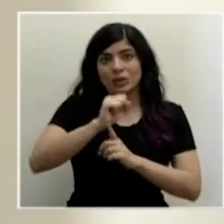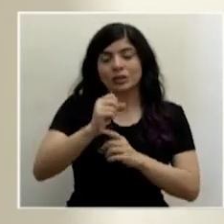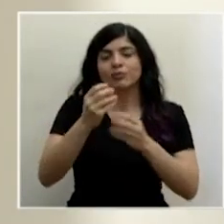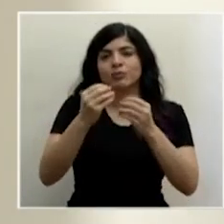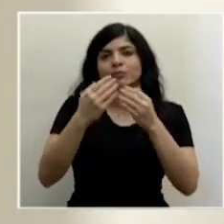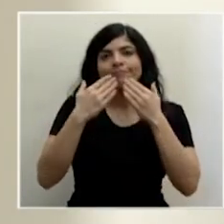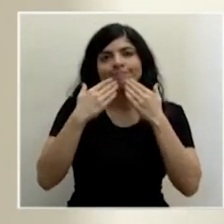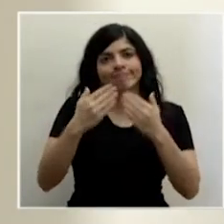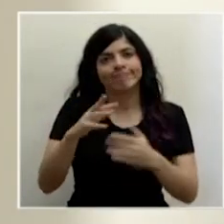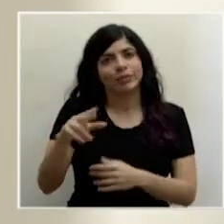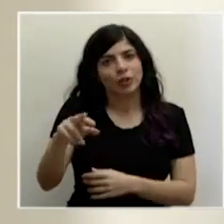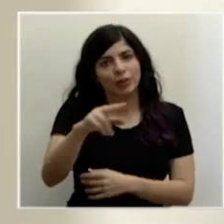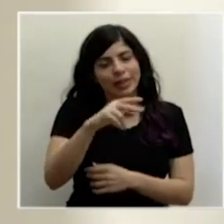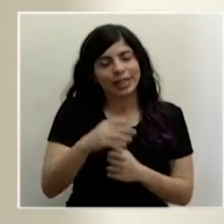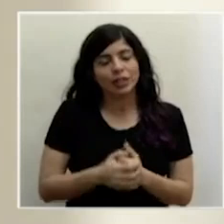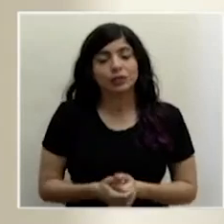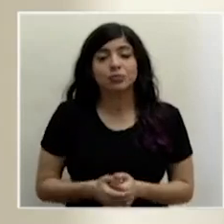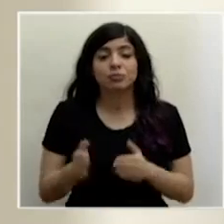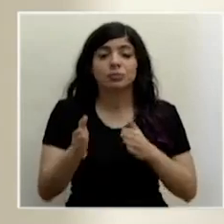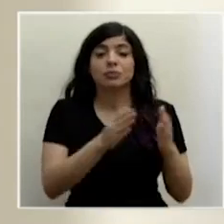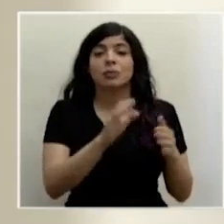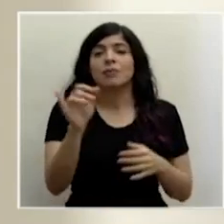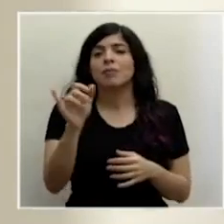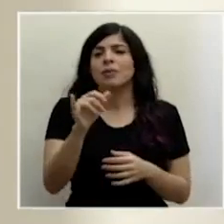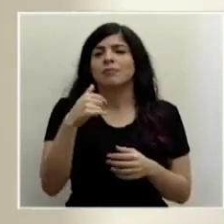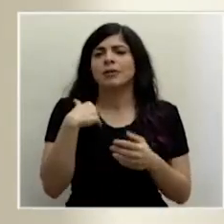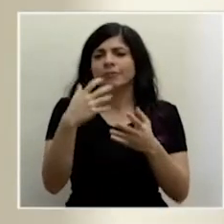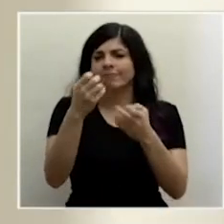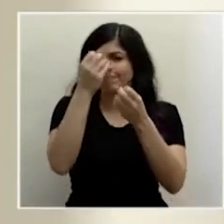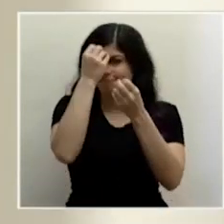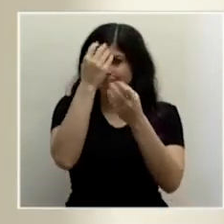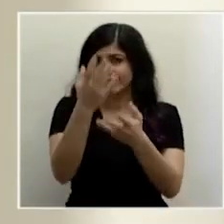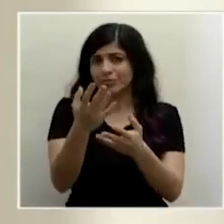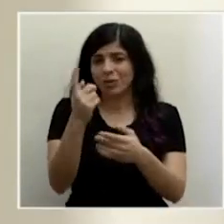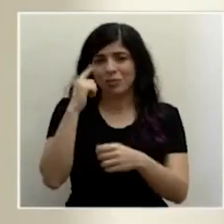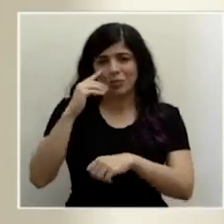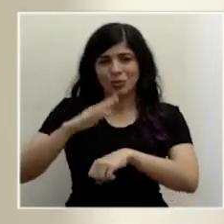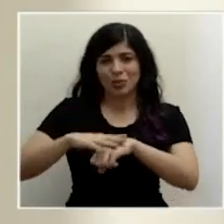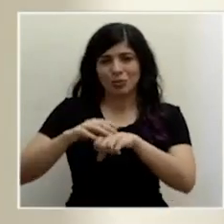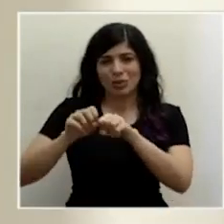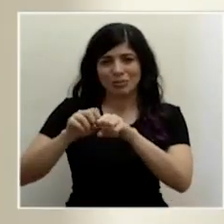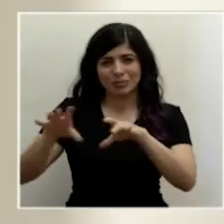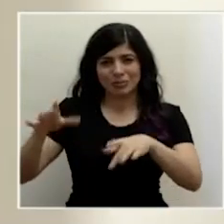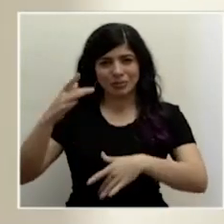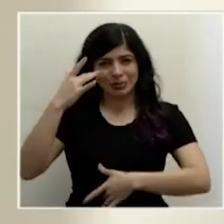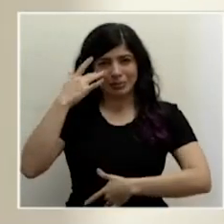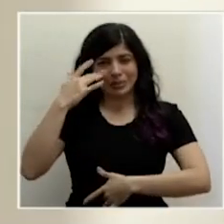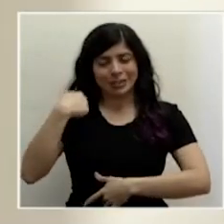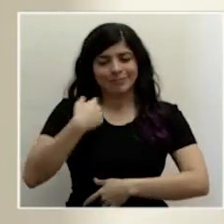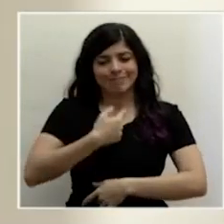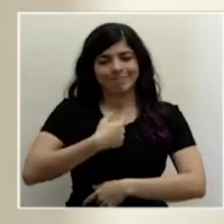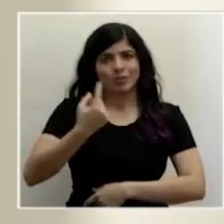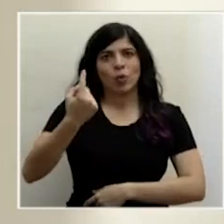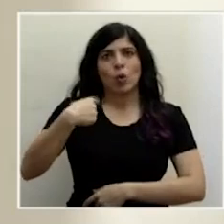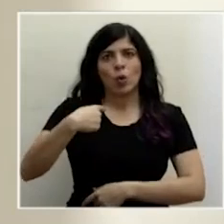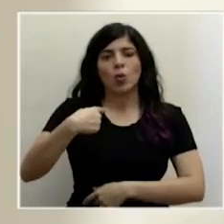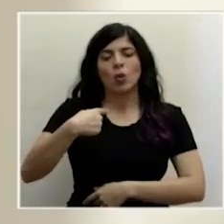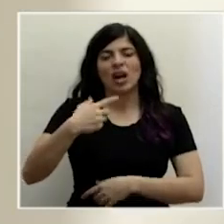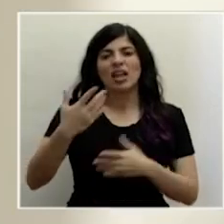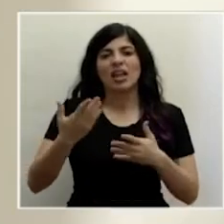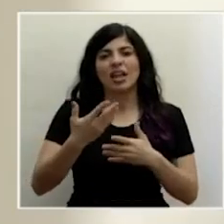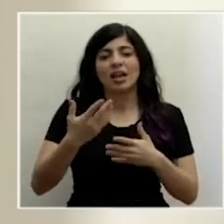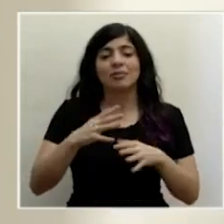compañeros. También quiero informarles que debido a la pandemia nos hemos visto obligados a reprogramar